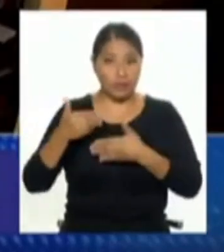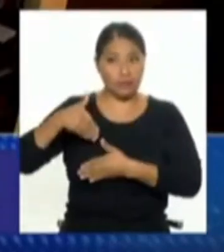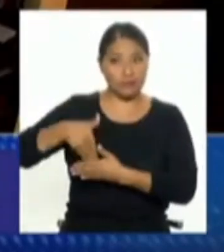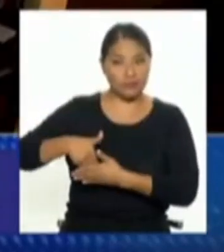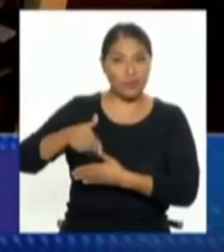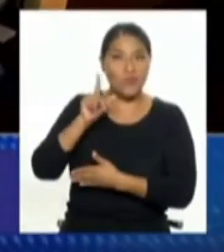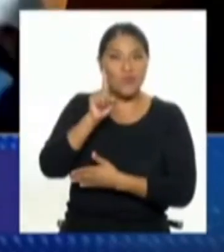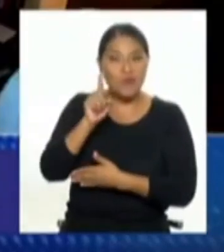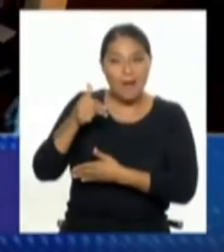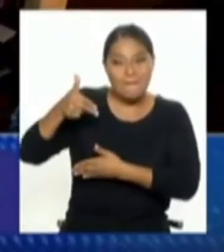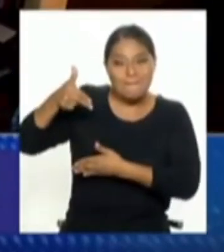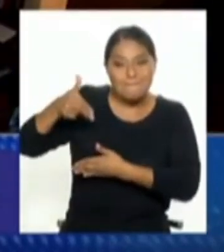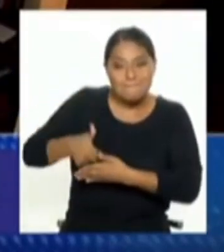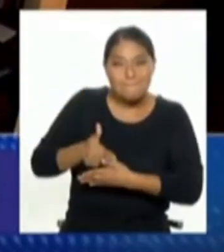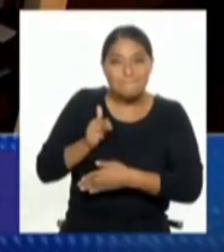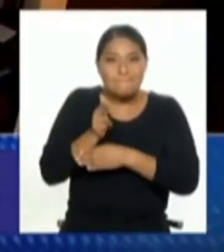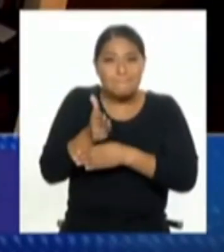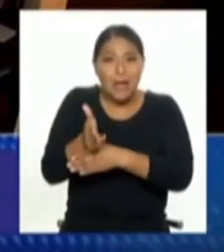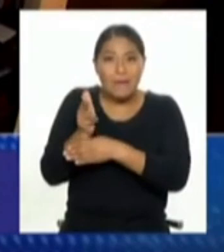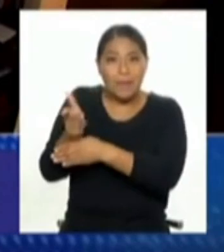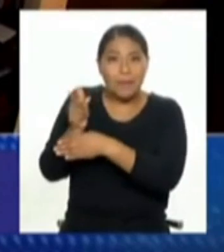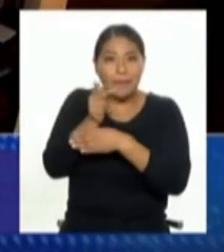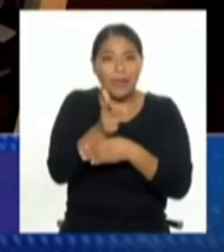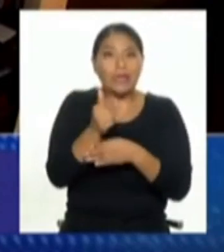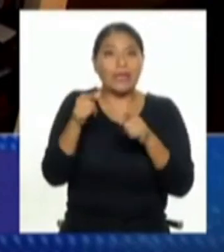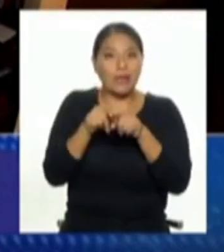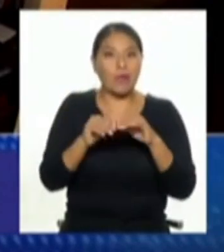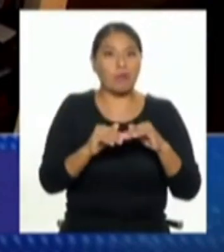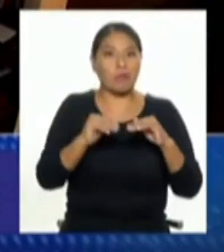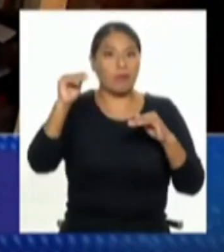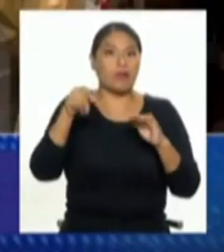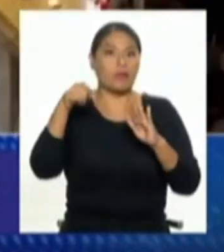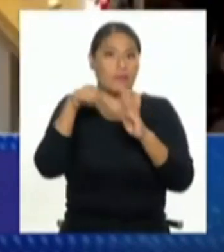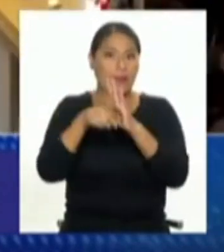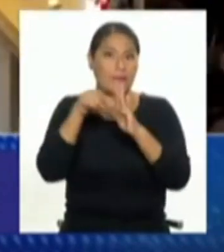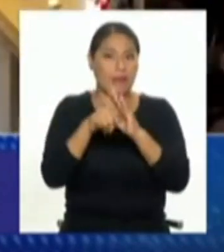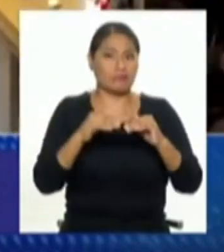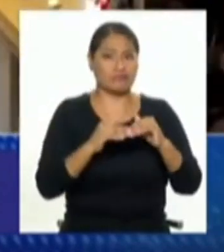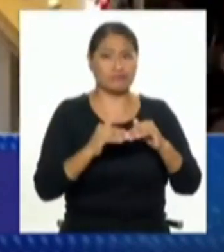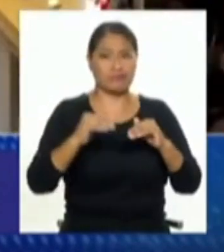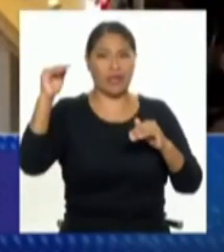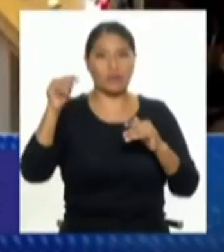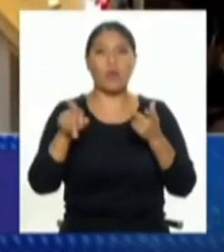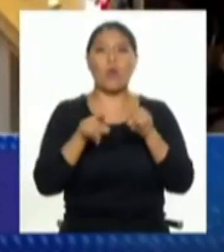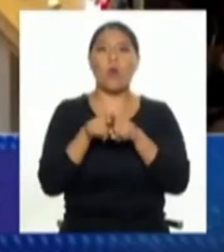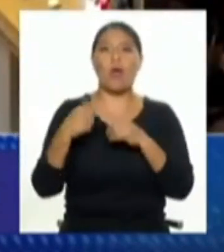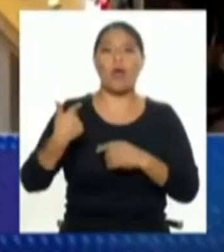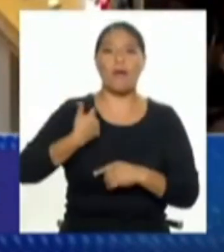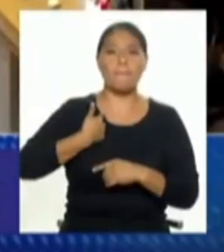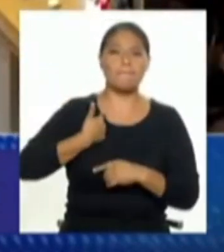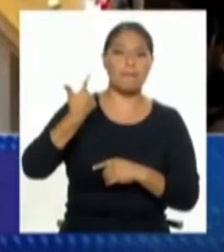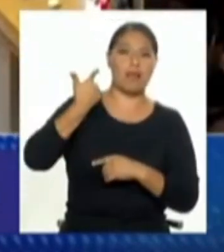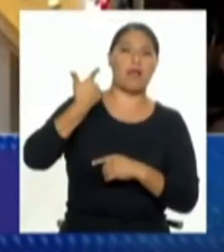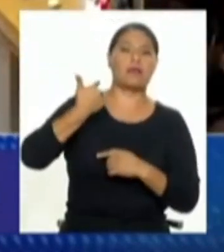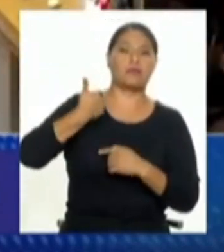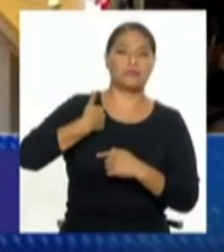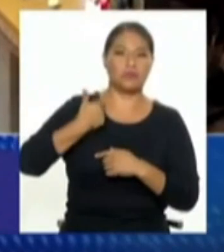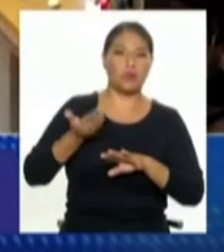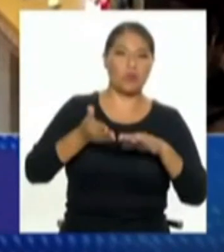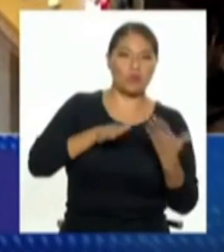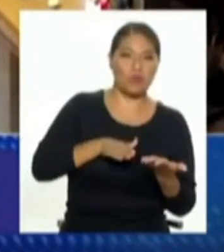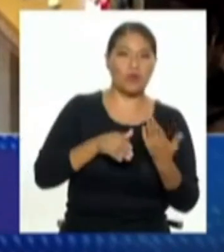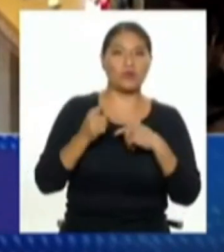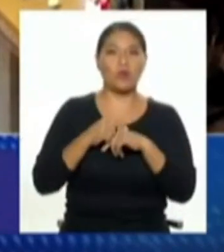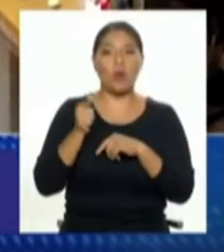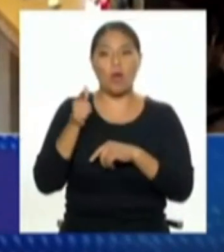de fuego, por ejemplo, incrementa la tasa de homicidios, el riesgo de suicidios o la letalidad de los suicidios.